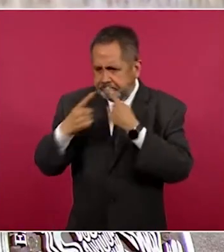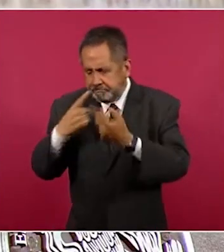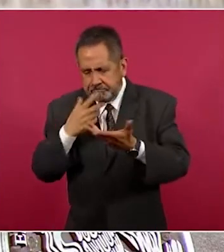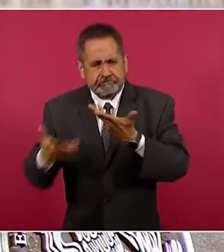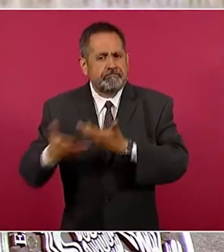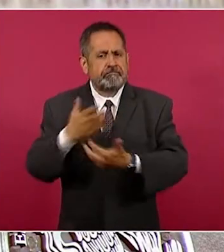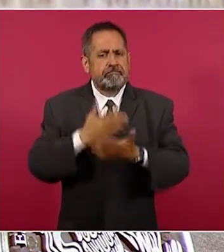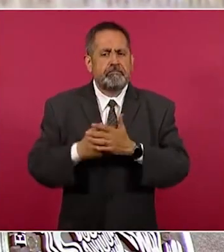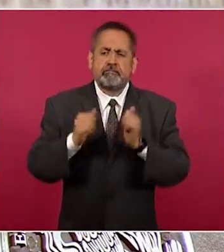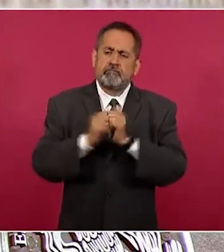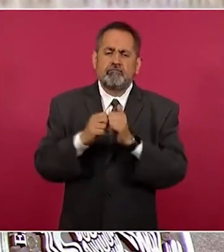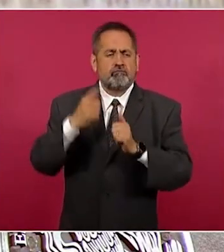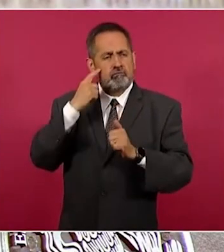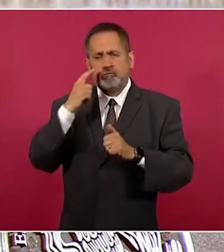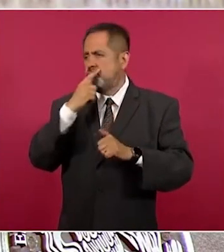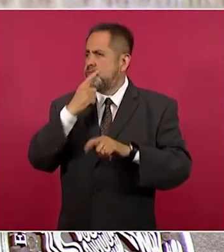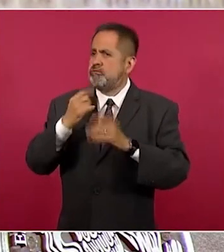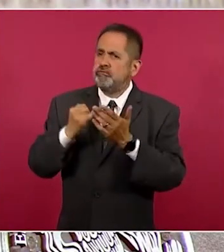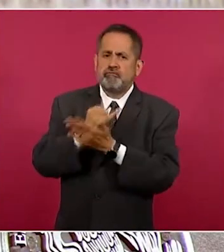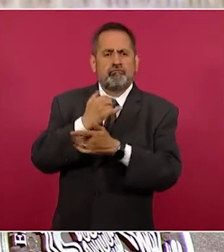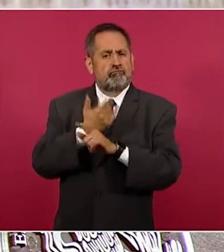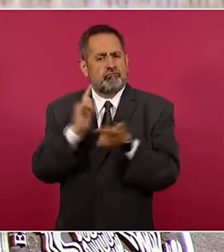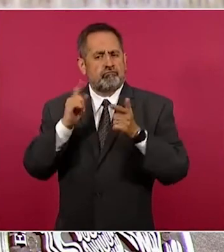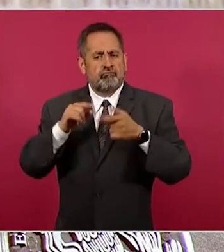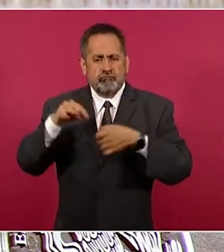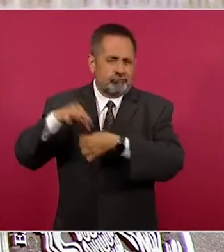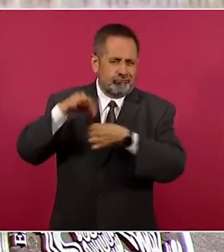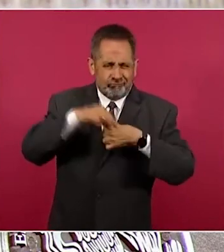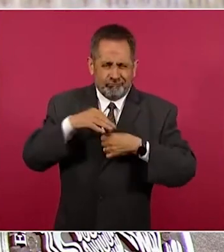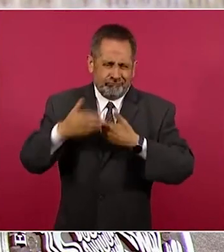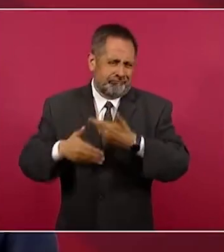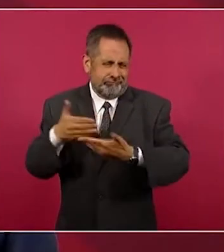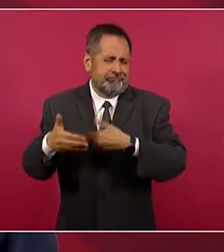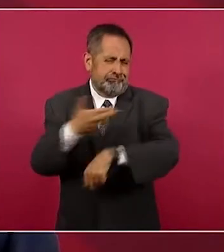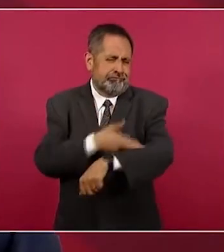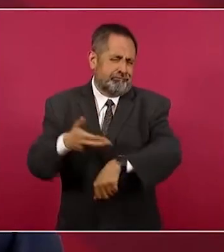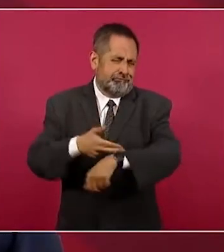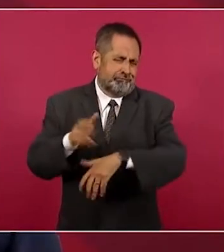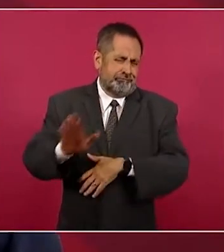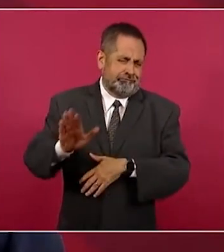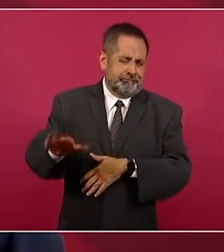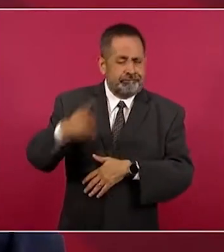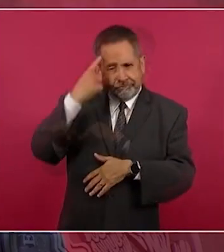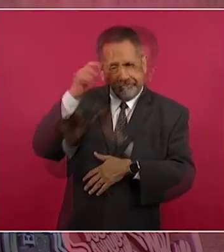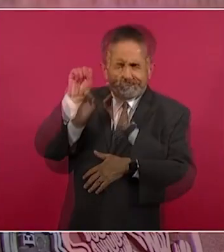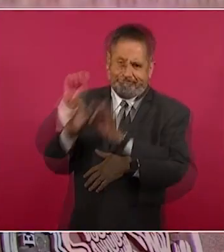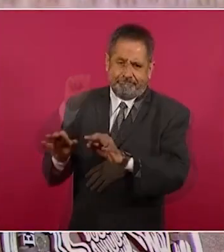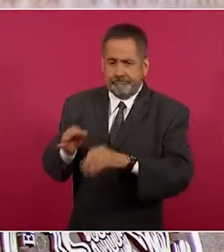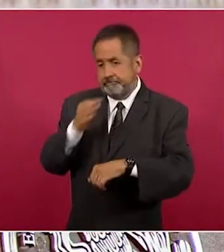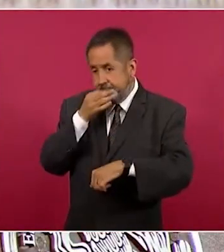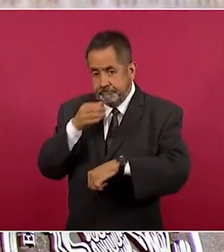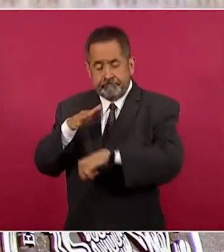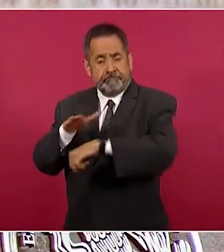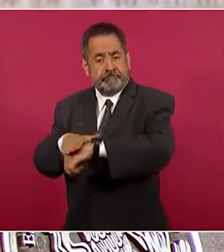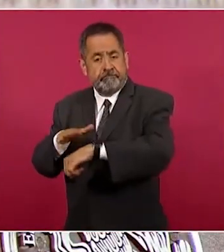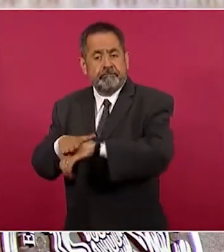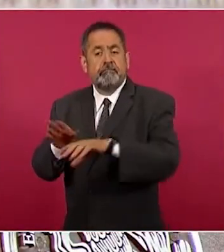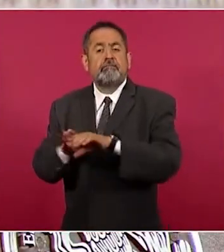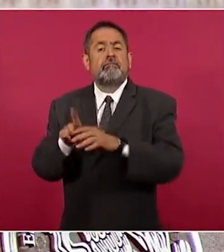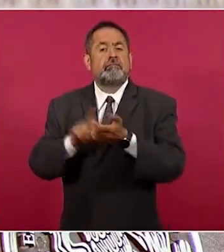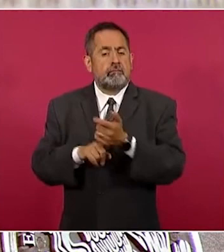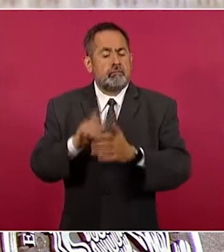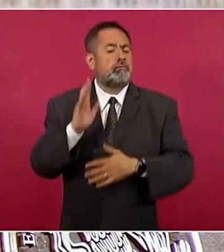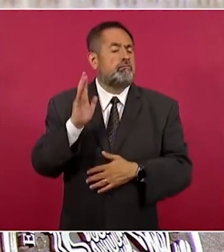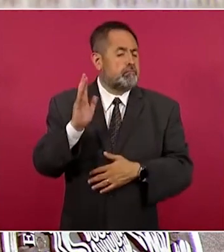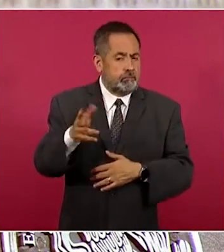democratizar aún más estos procesos en su desarrollo. Hablando del Pliego Nacional